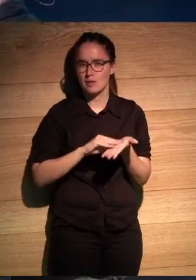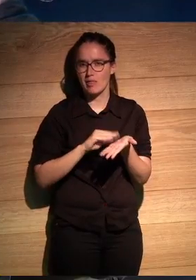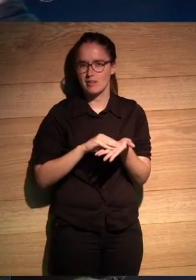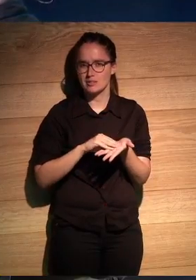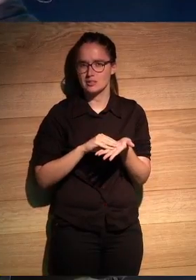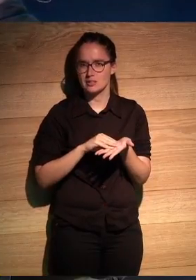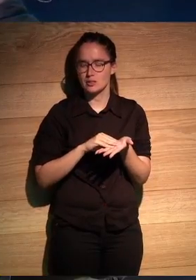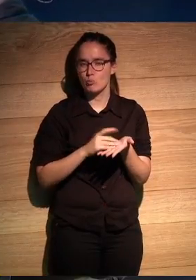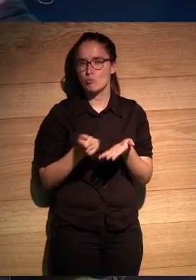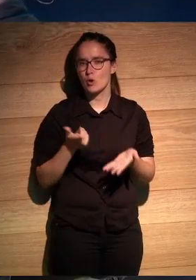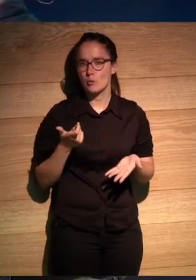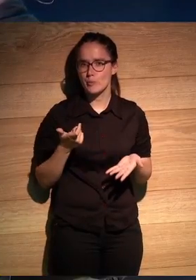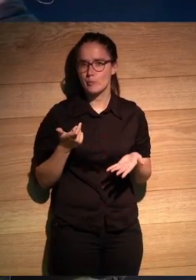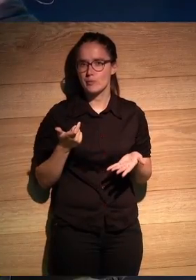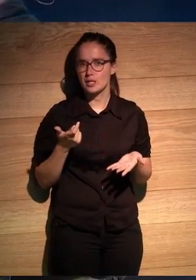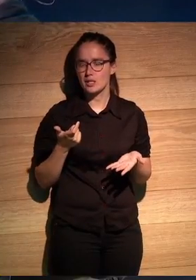era un poco